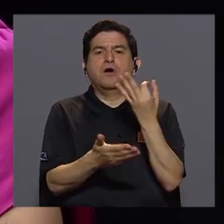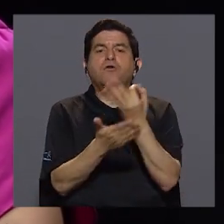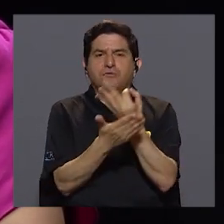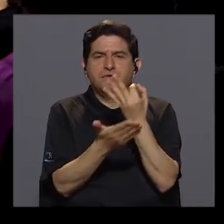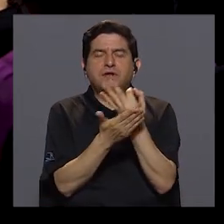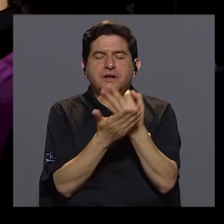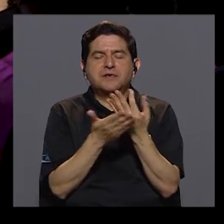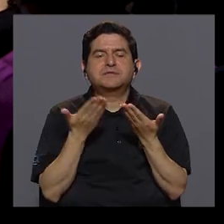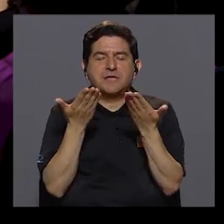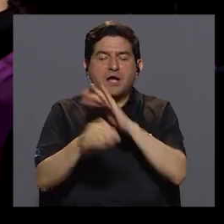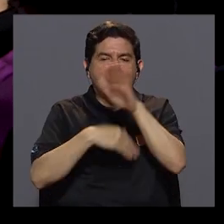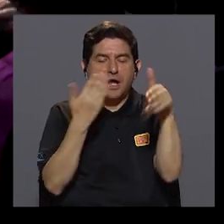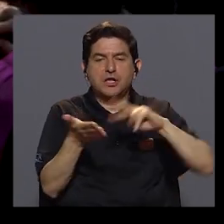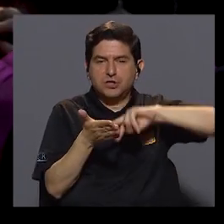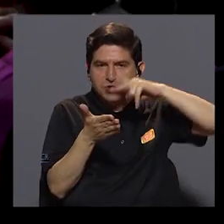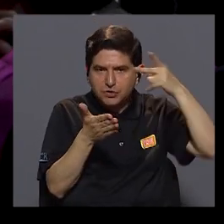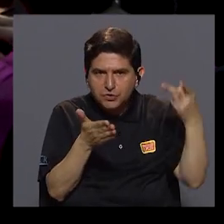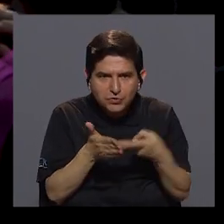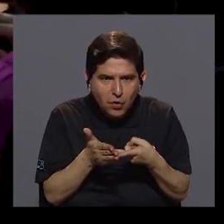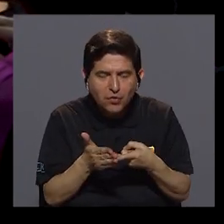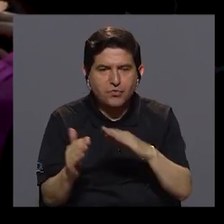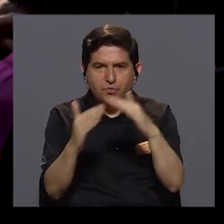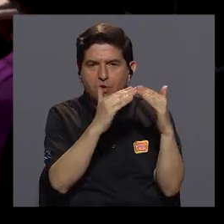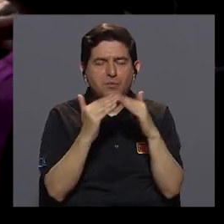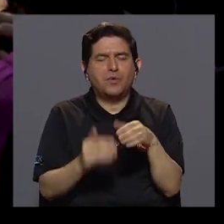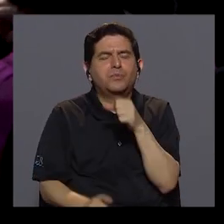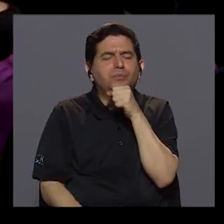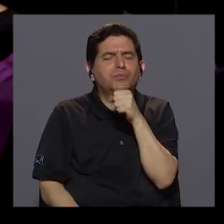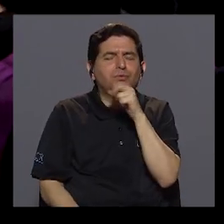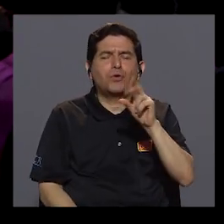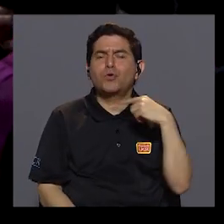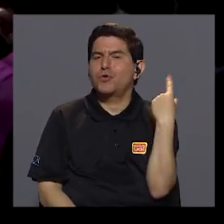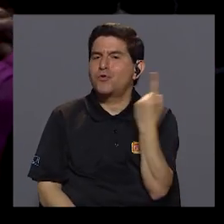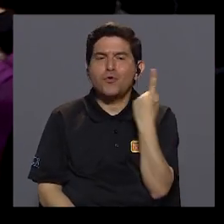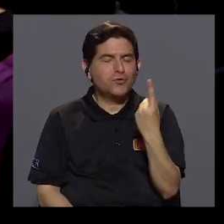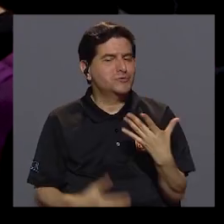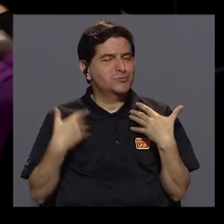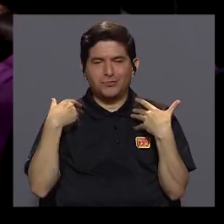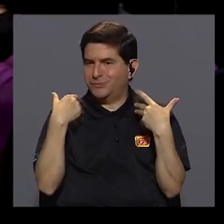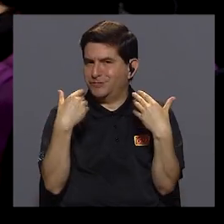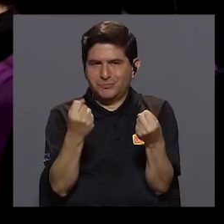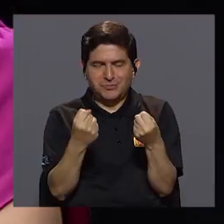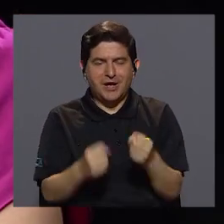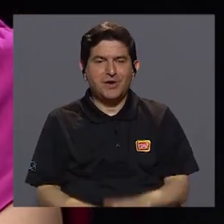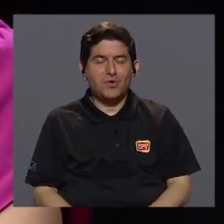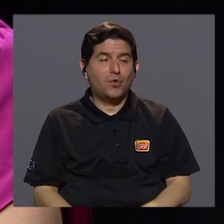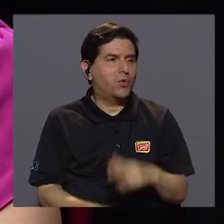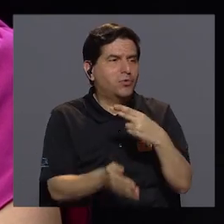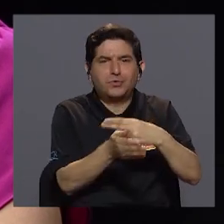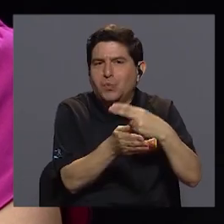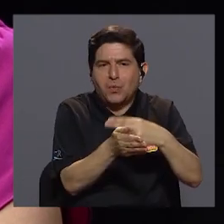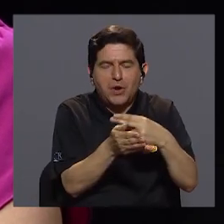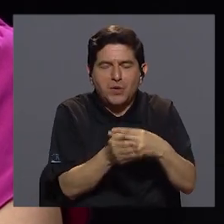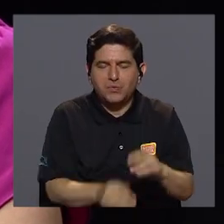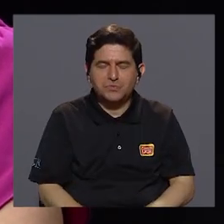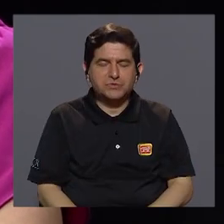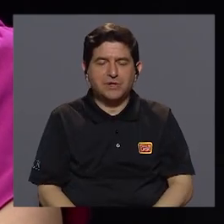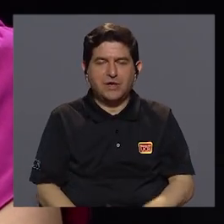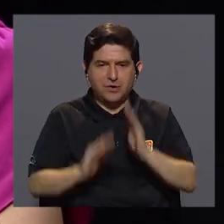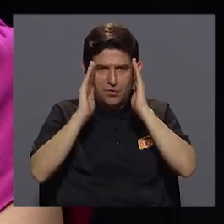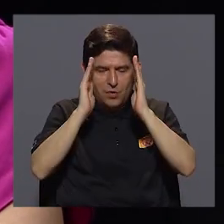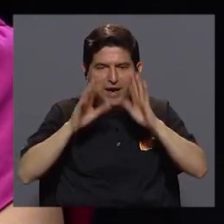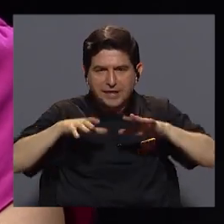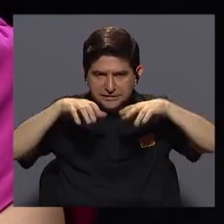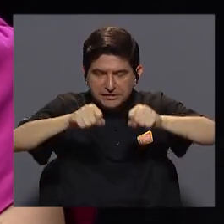financiar todo lo que va a implicar una población envejecida, no sólo en términos de salud y costos hospitalarios, consulta